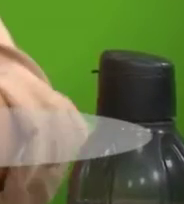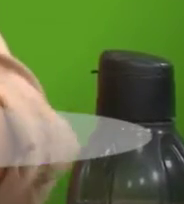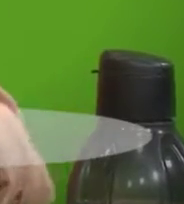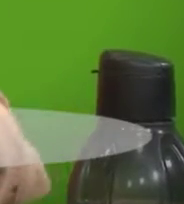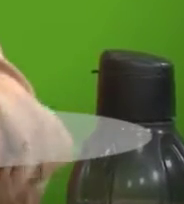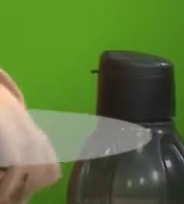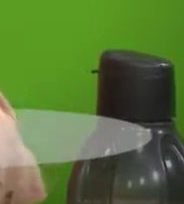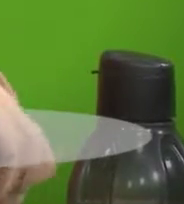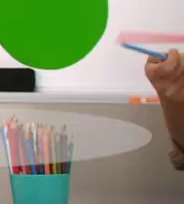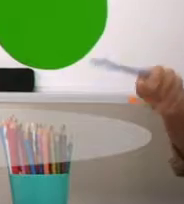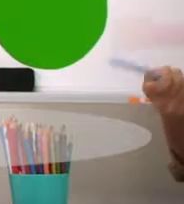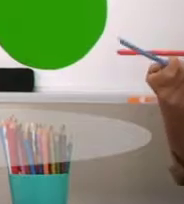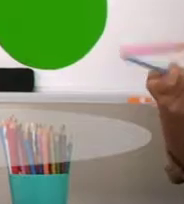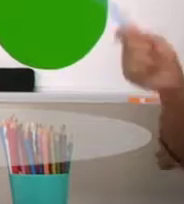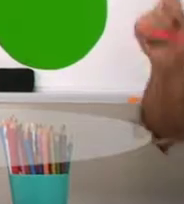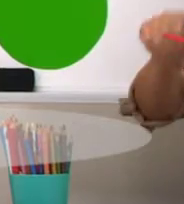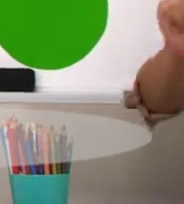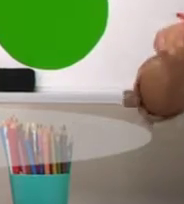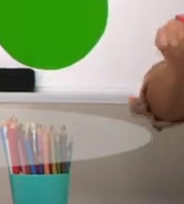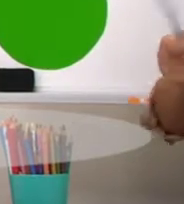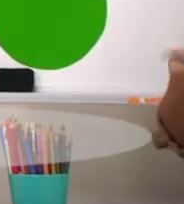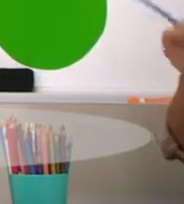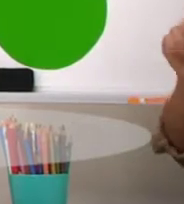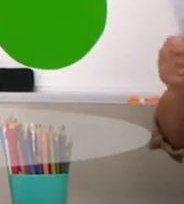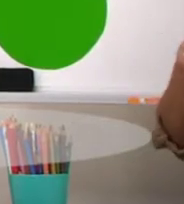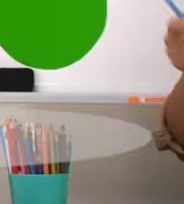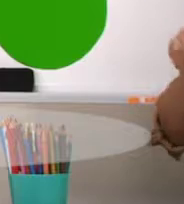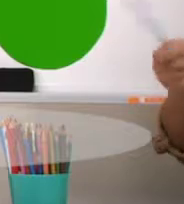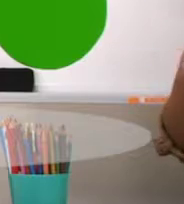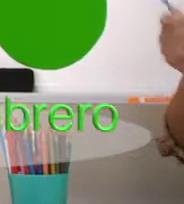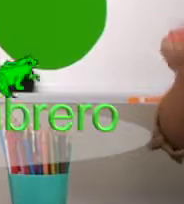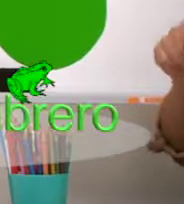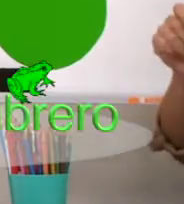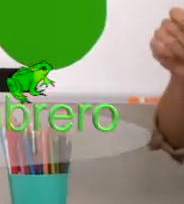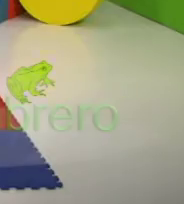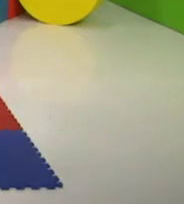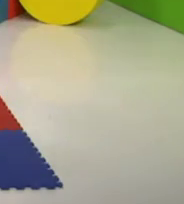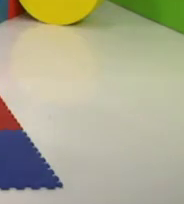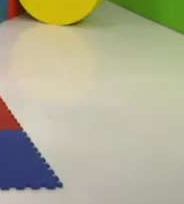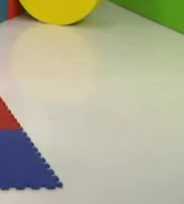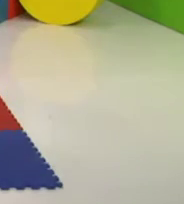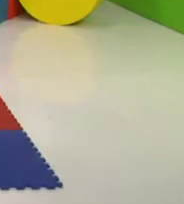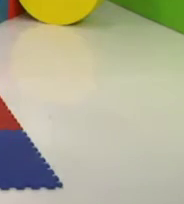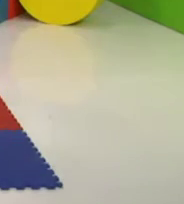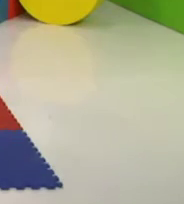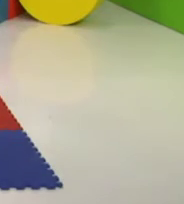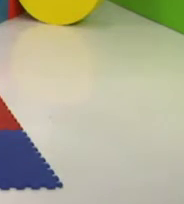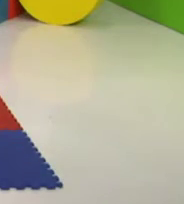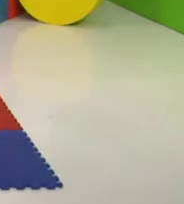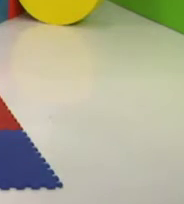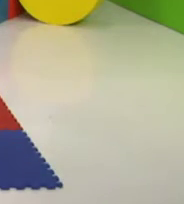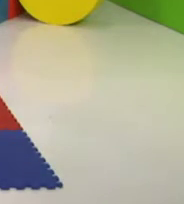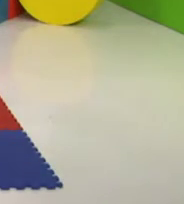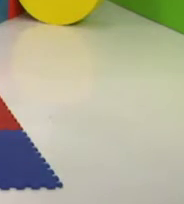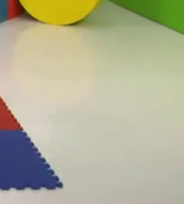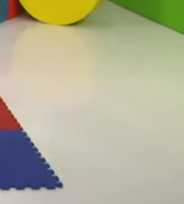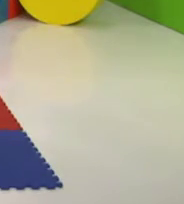pasó un caballero. Cucú, cucú, con caca y sombrero. ¡Ay!